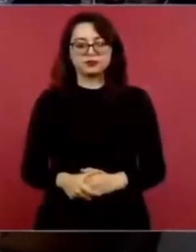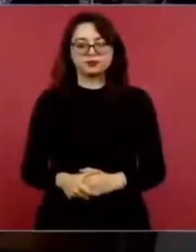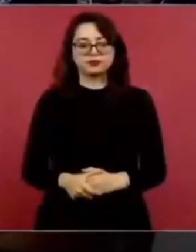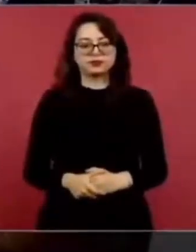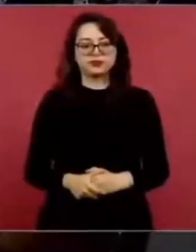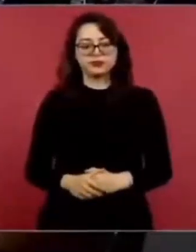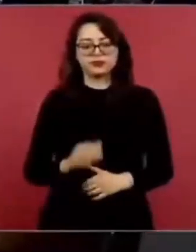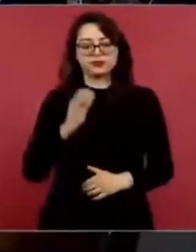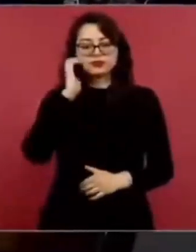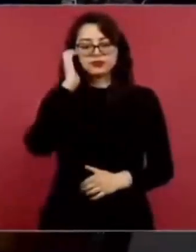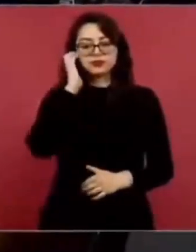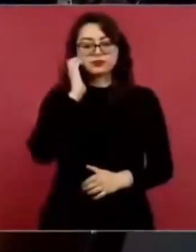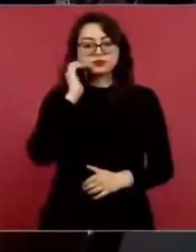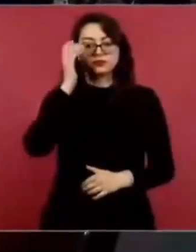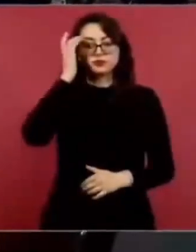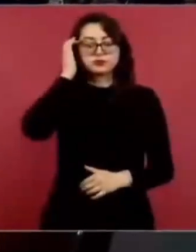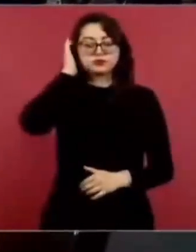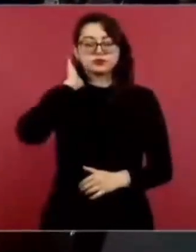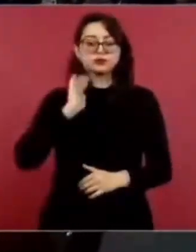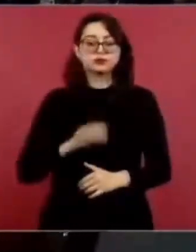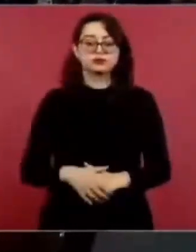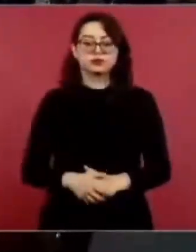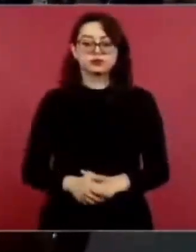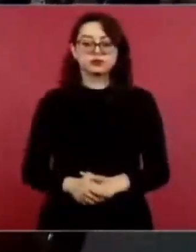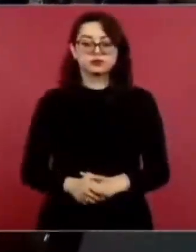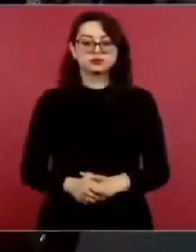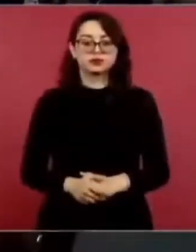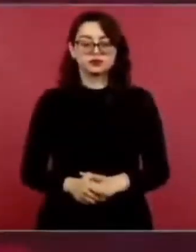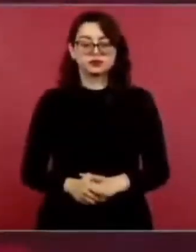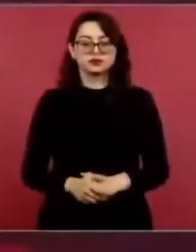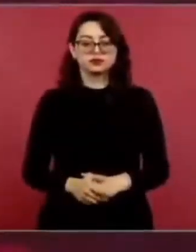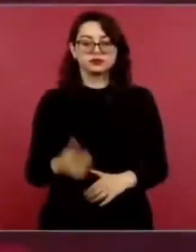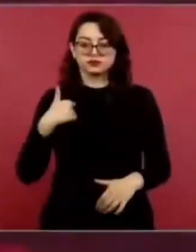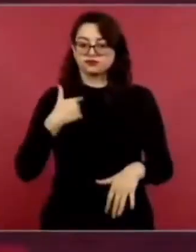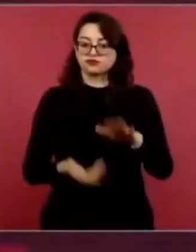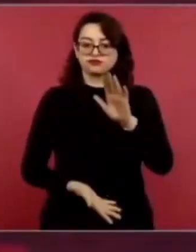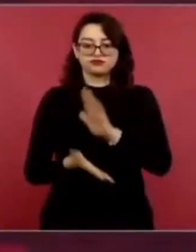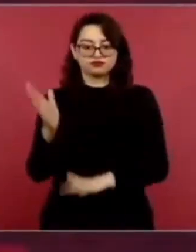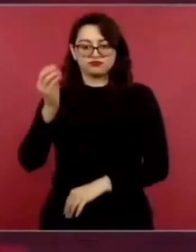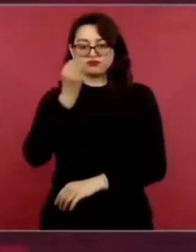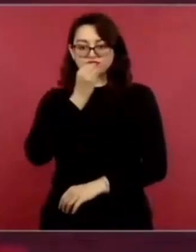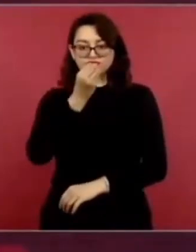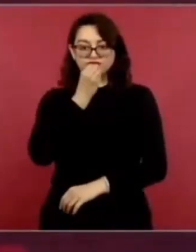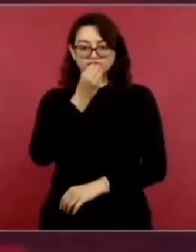nos vamos a ir también a desayunar.